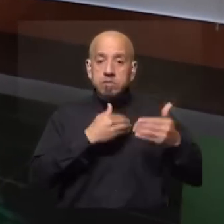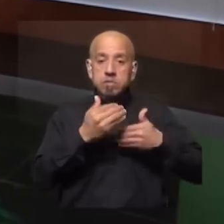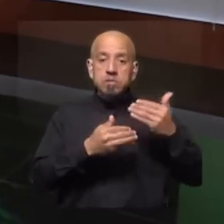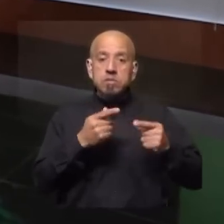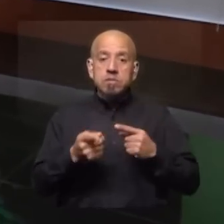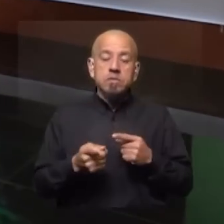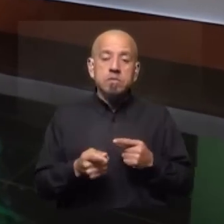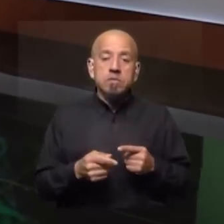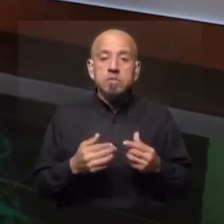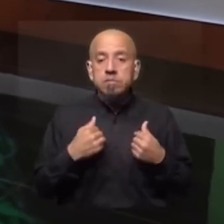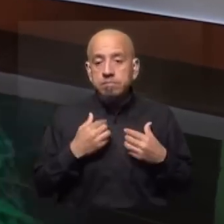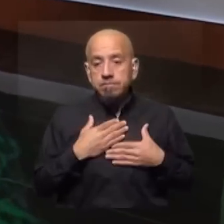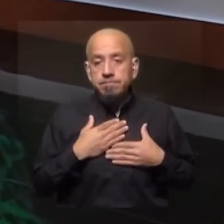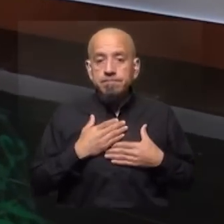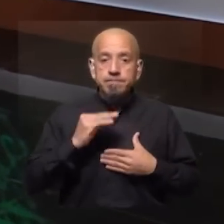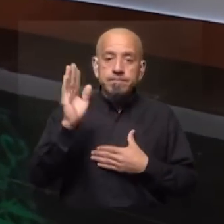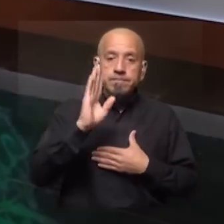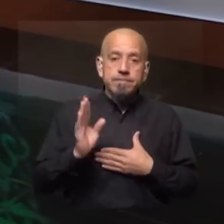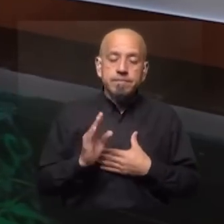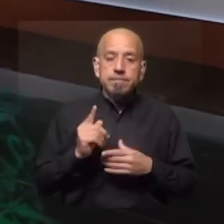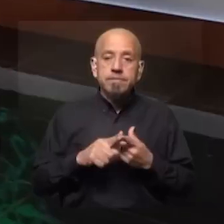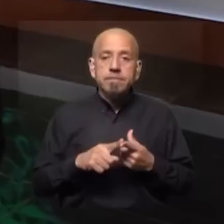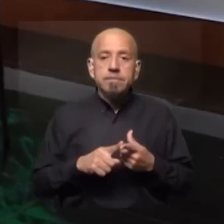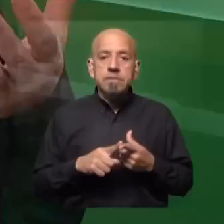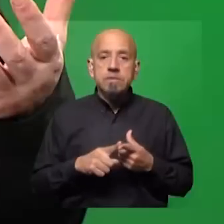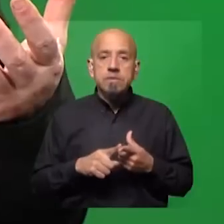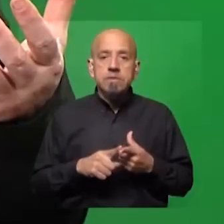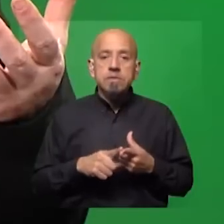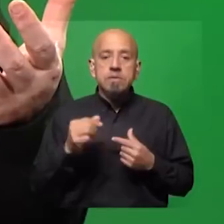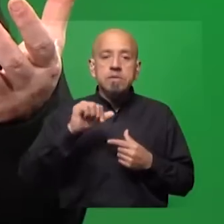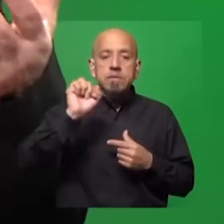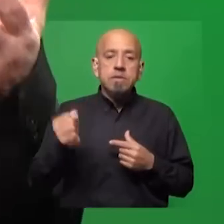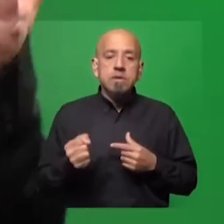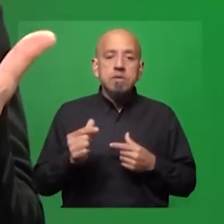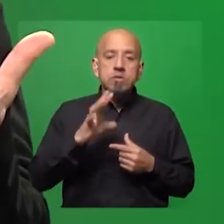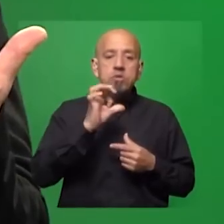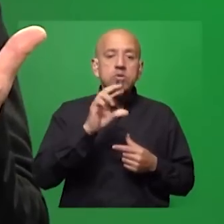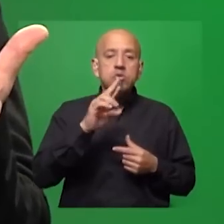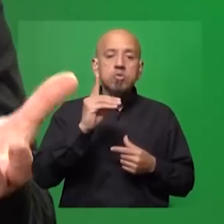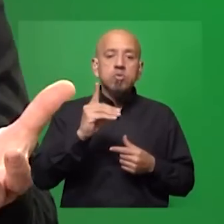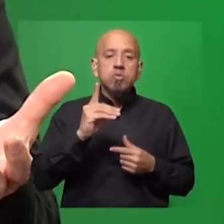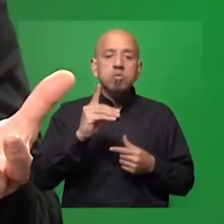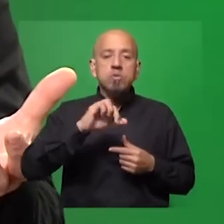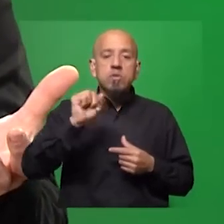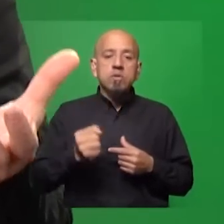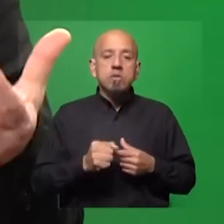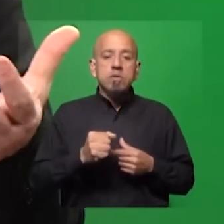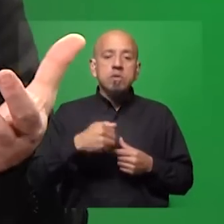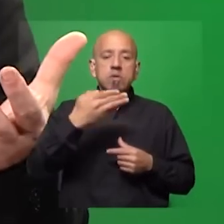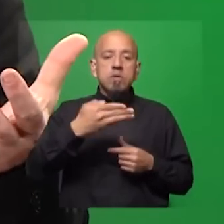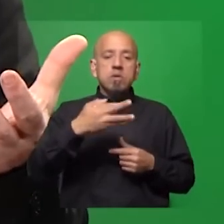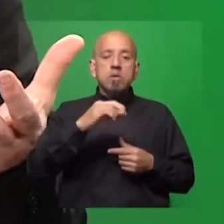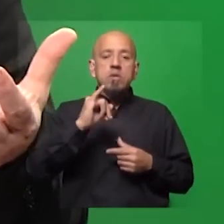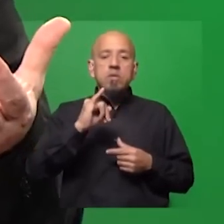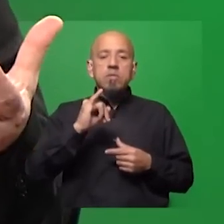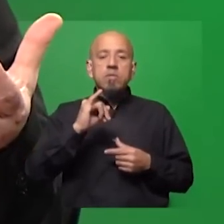casualidad. Para nosotros es Brasil, para África es Sudáfrica. ¿Quiénes integran los BRICS por estas